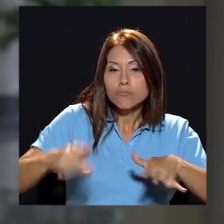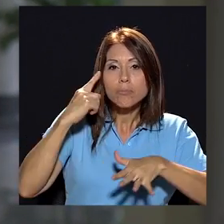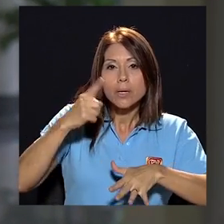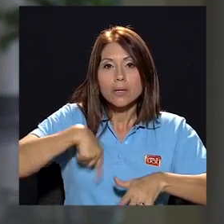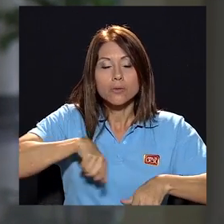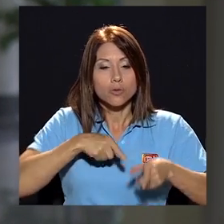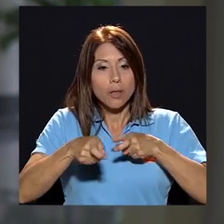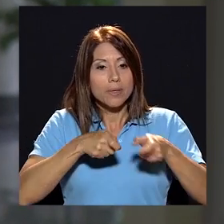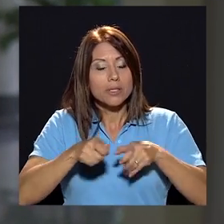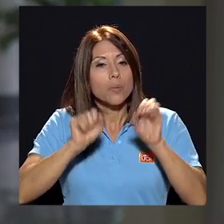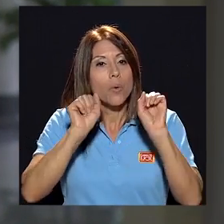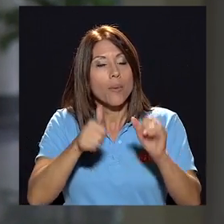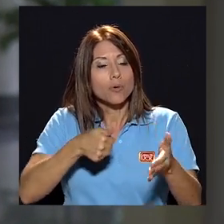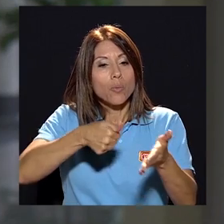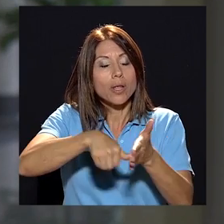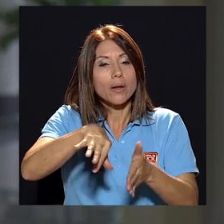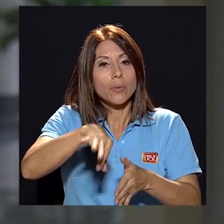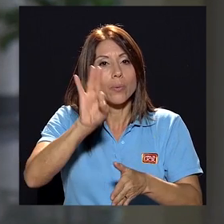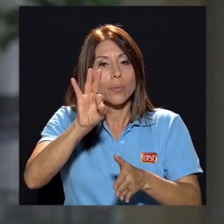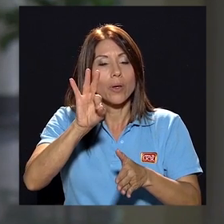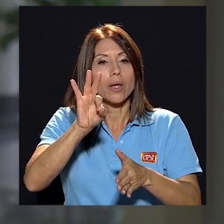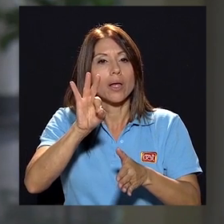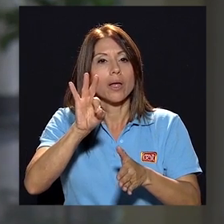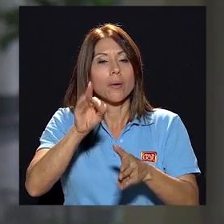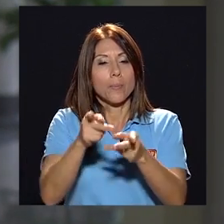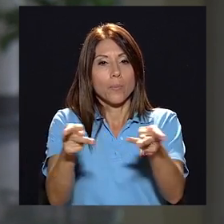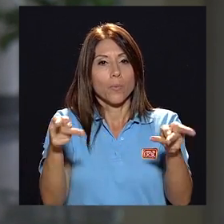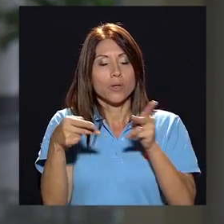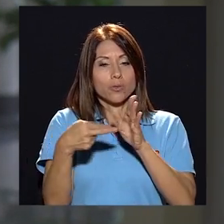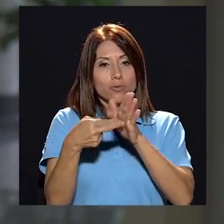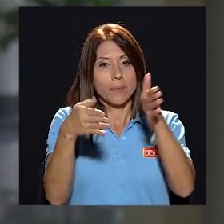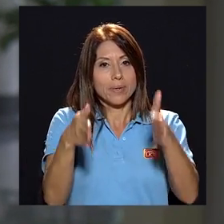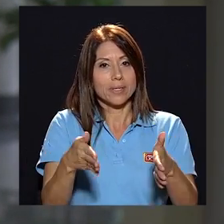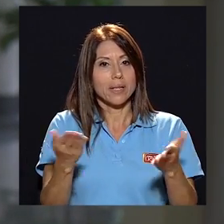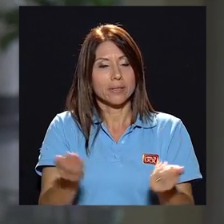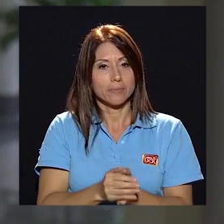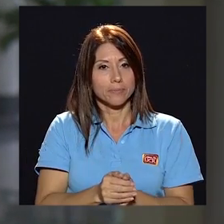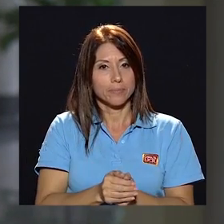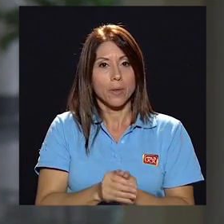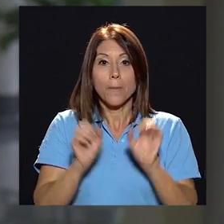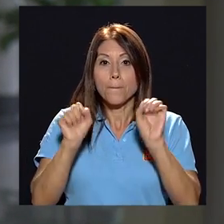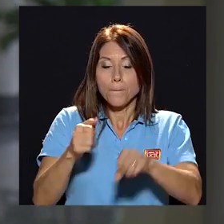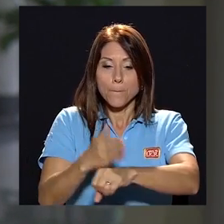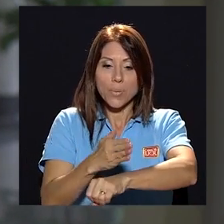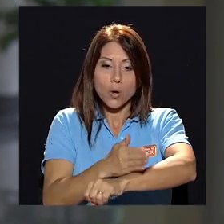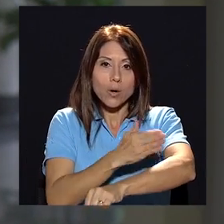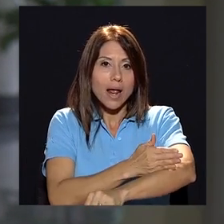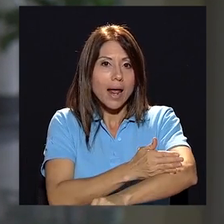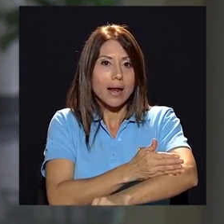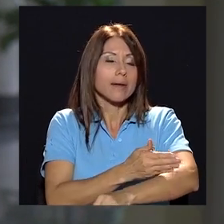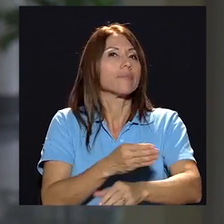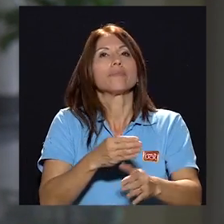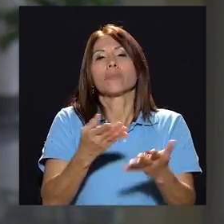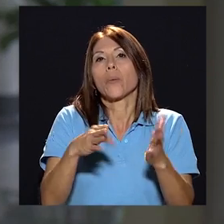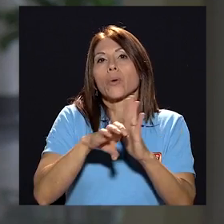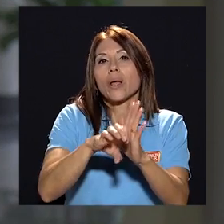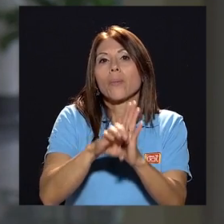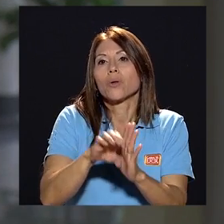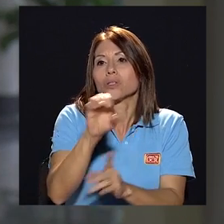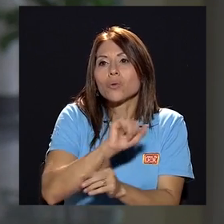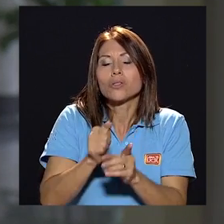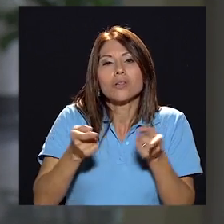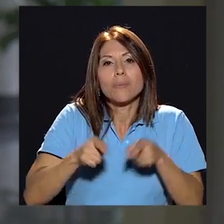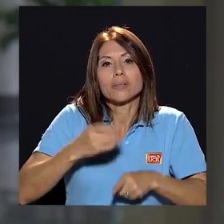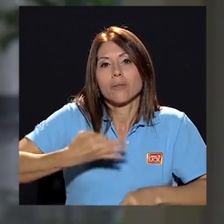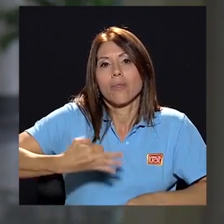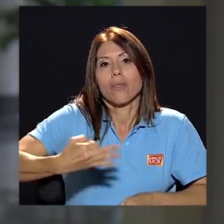administrativos votemos en los puestos de representación poder mejorar las cotidianidades como el alto tránsito en la sede de